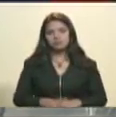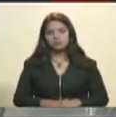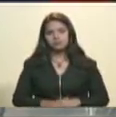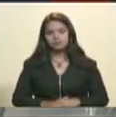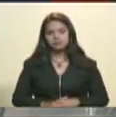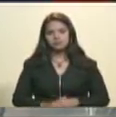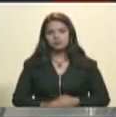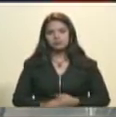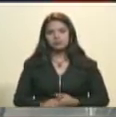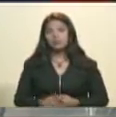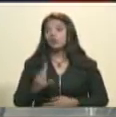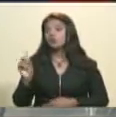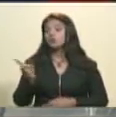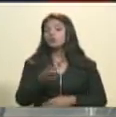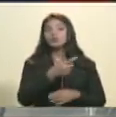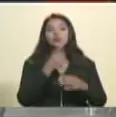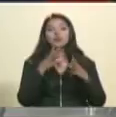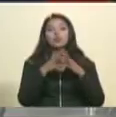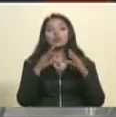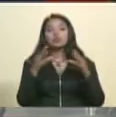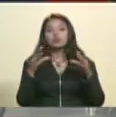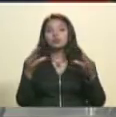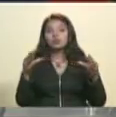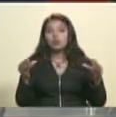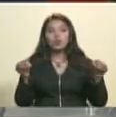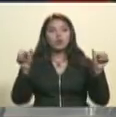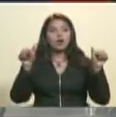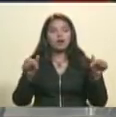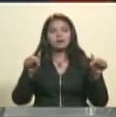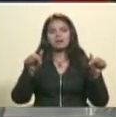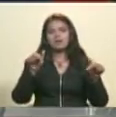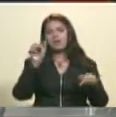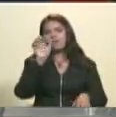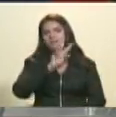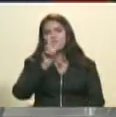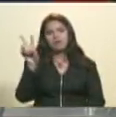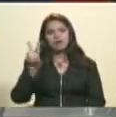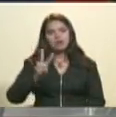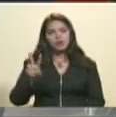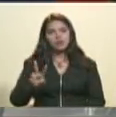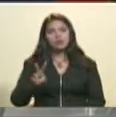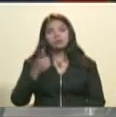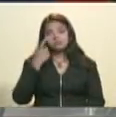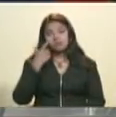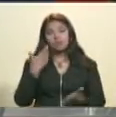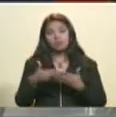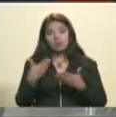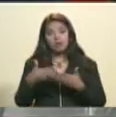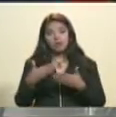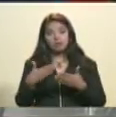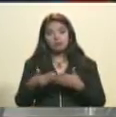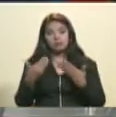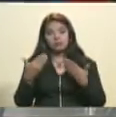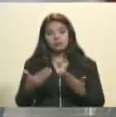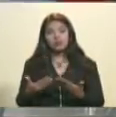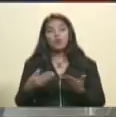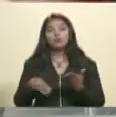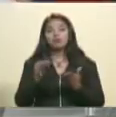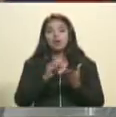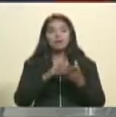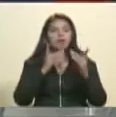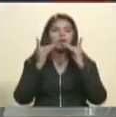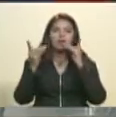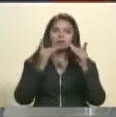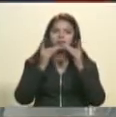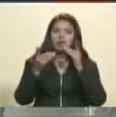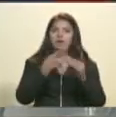Todas y todos, dentro y fuera de nuestro territorio, hemos sido testigos del nuevo llamado al diálogo que